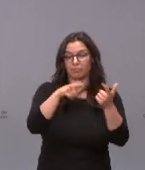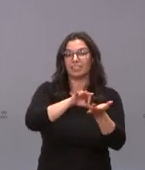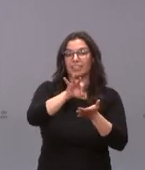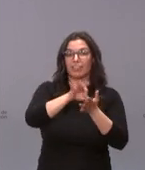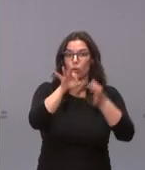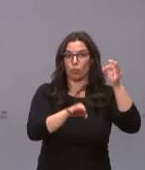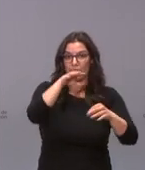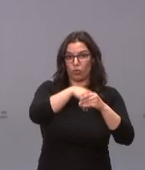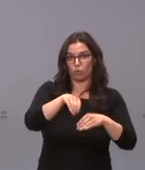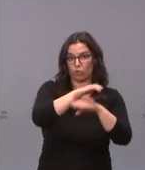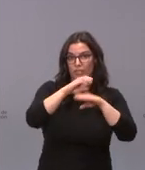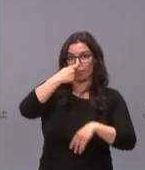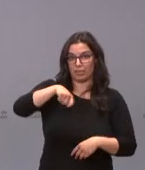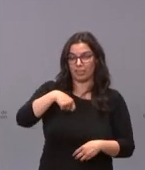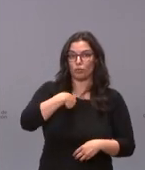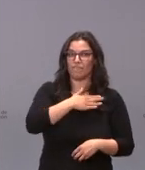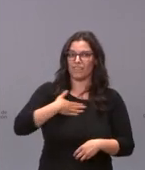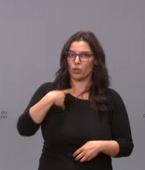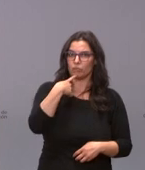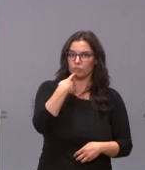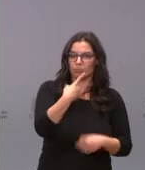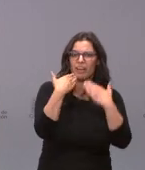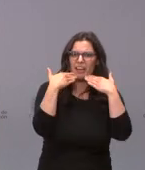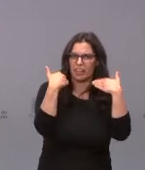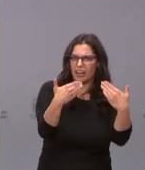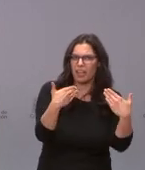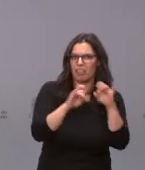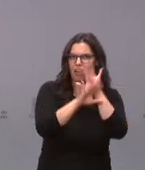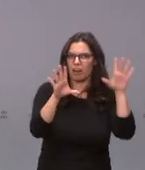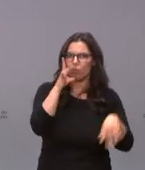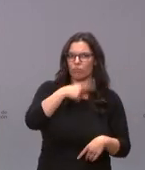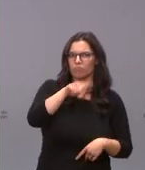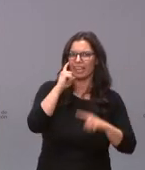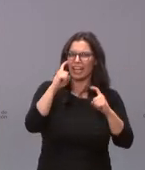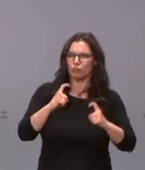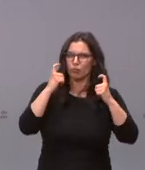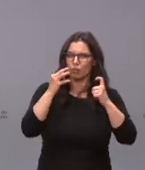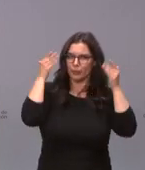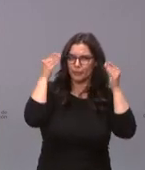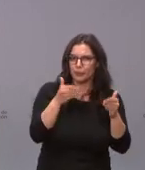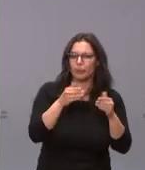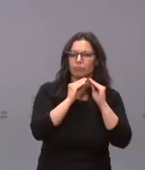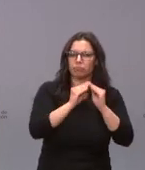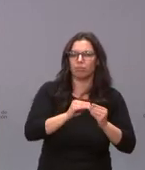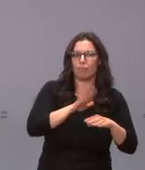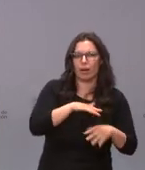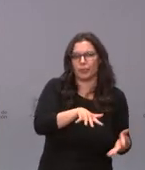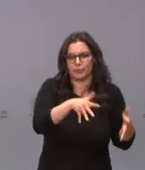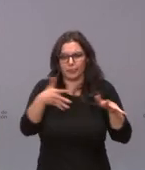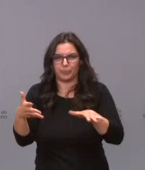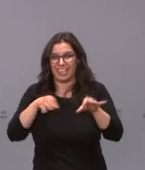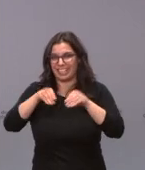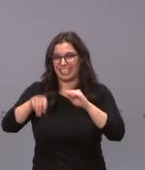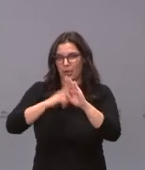Presidencia, a quien quiero expresamente agradecer su esfuerzo y su dedicación para la puesta en marcha y desarrollo de toda esta